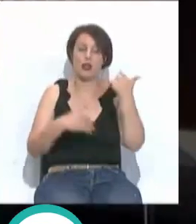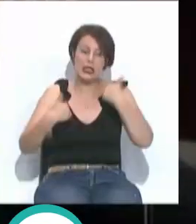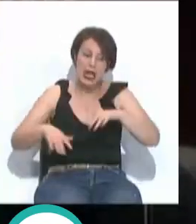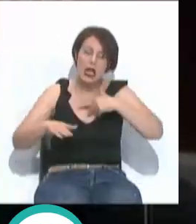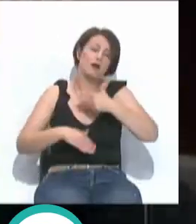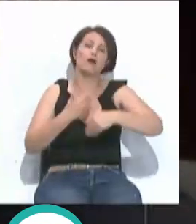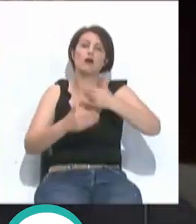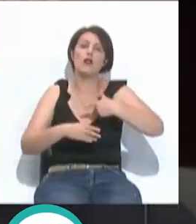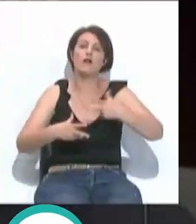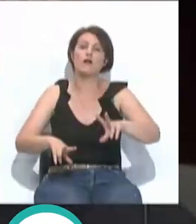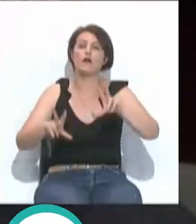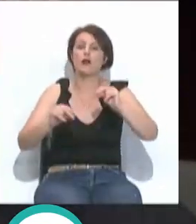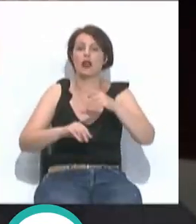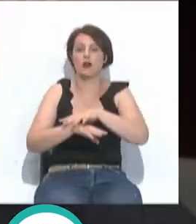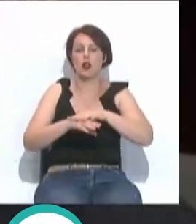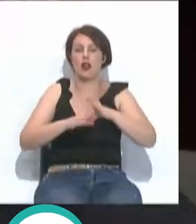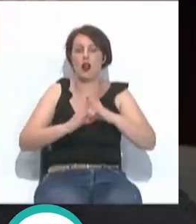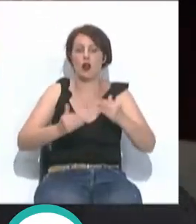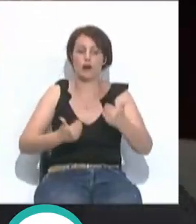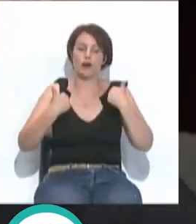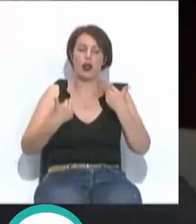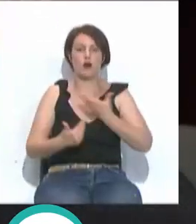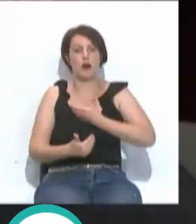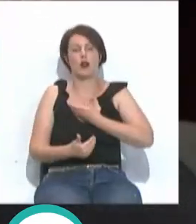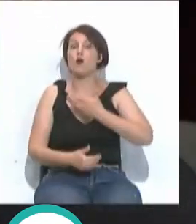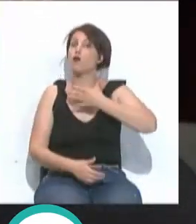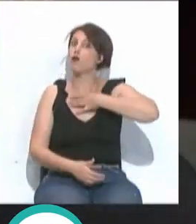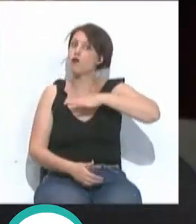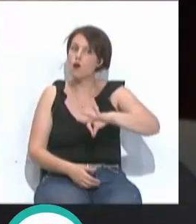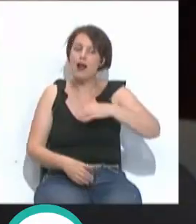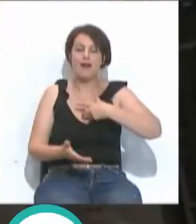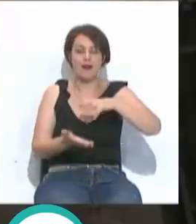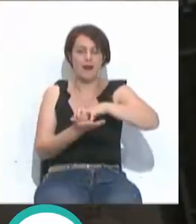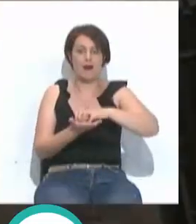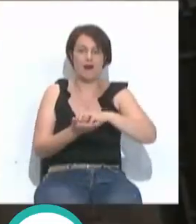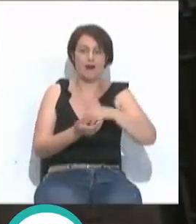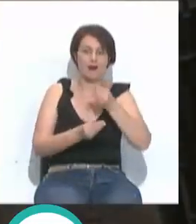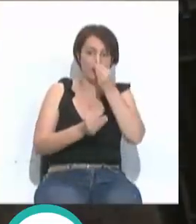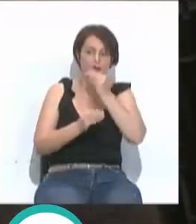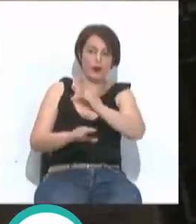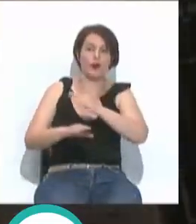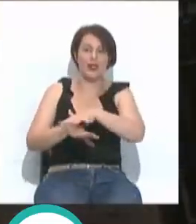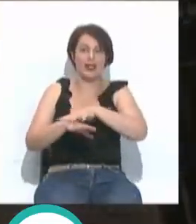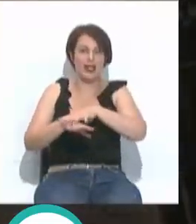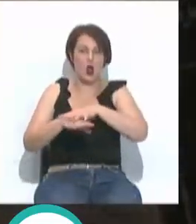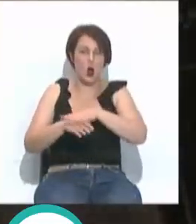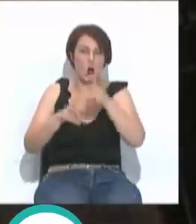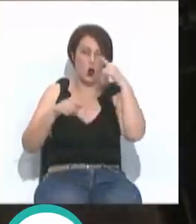este trámite sea completado por el Gobierno andaluz, el Ayuntamiento podrá transferir el inmueble al Ministerio de Cultura.